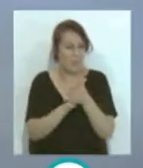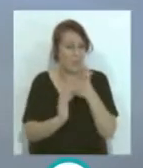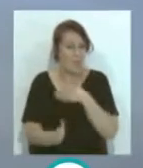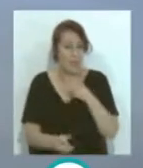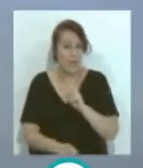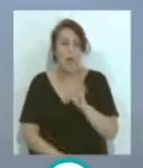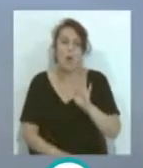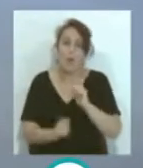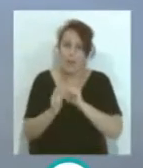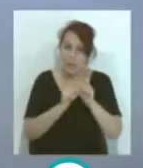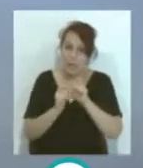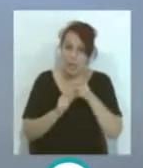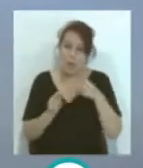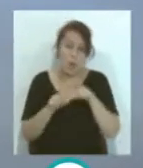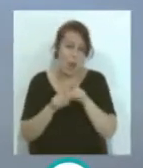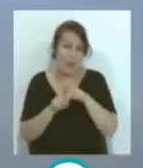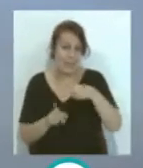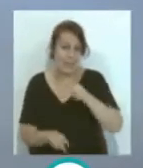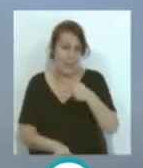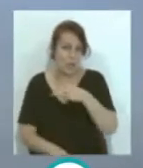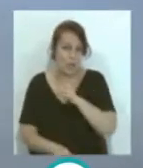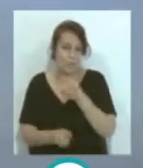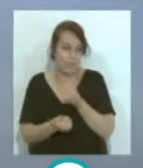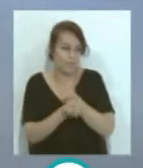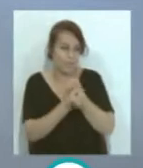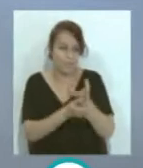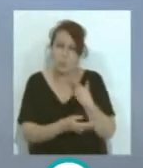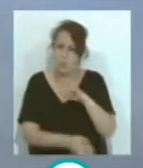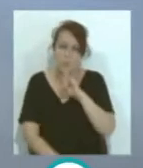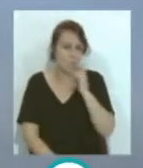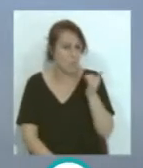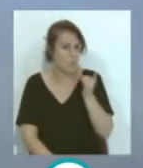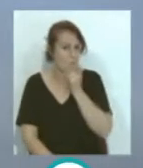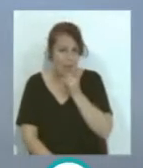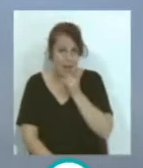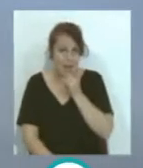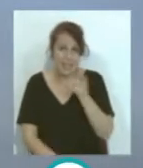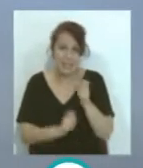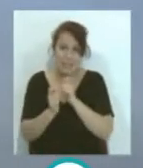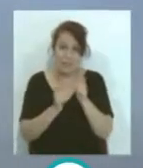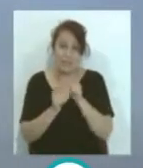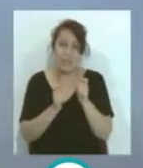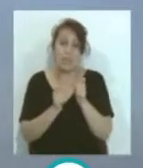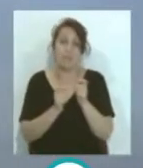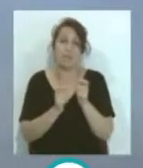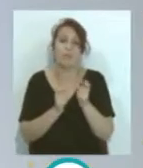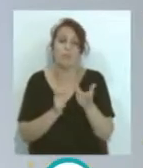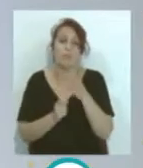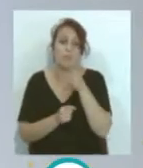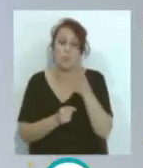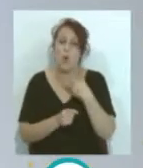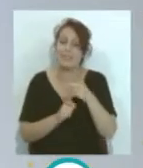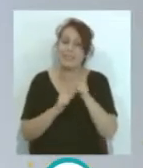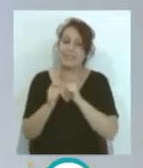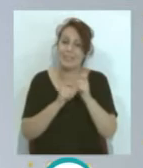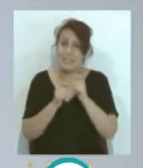...como Nacho comentaba... ...de Ronald Koeman... ...que estuvo muy mal... ...en la entrevista que se le hace... ...porque le hacen una